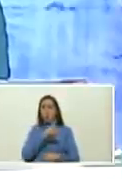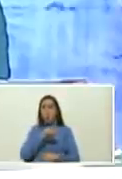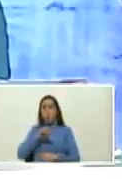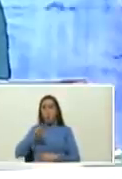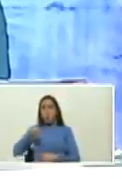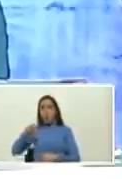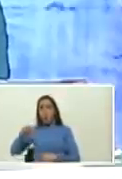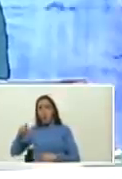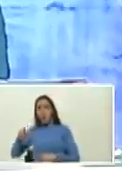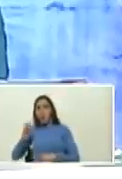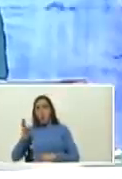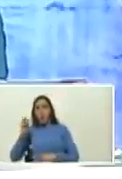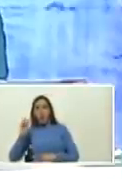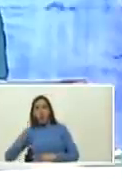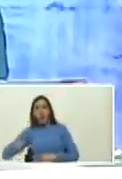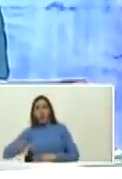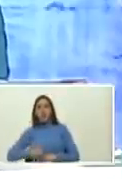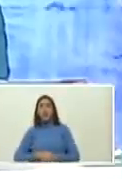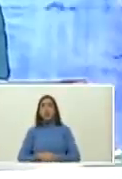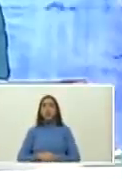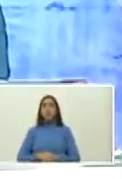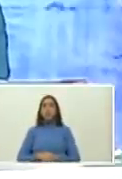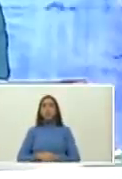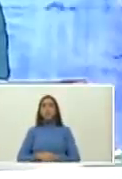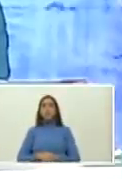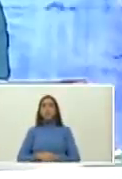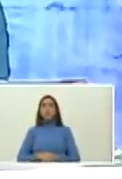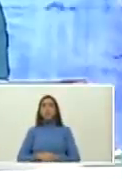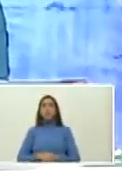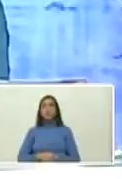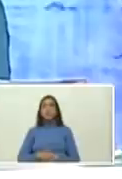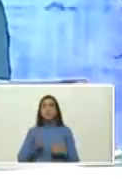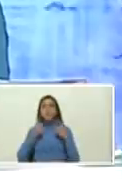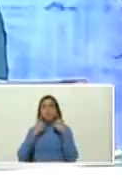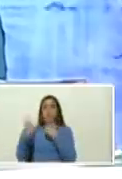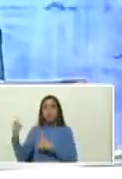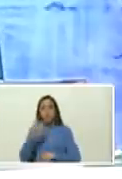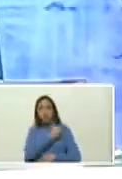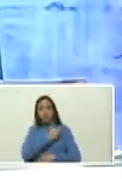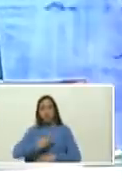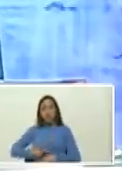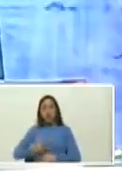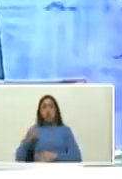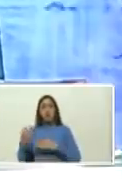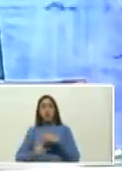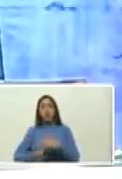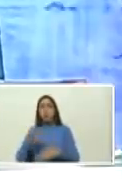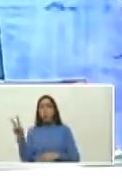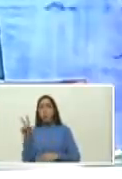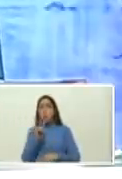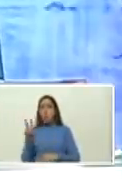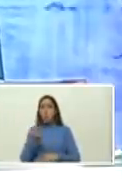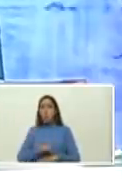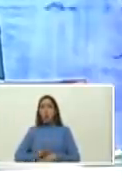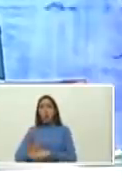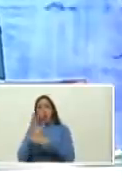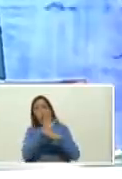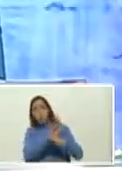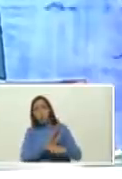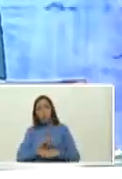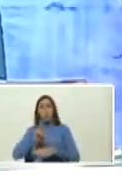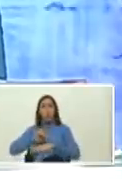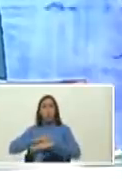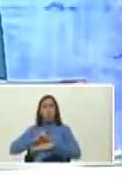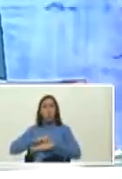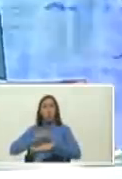Luciani el hospital de Petare allá está la presidenta del instituto venezolano de los seguros sociales doctora